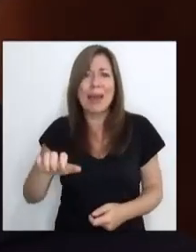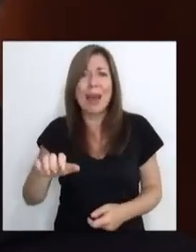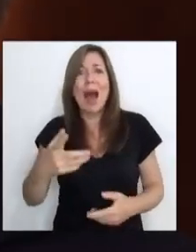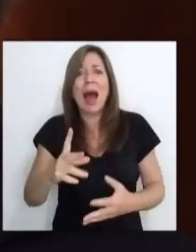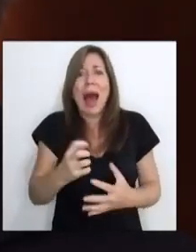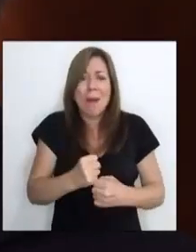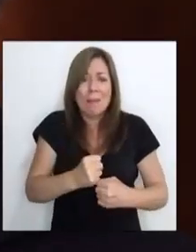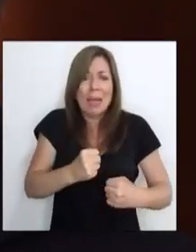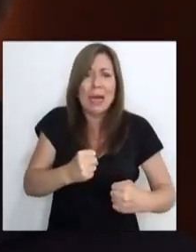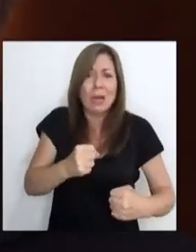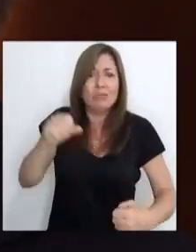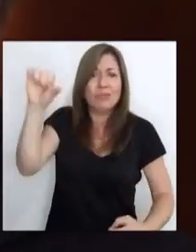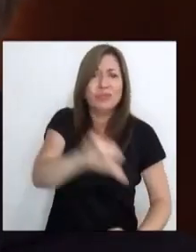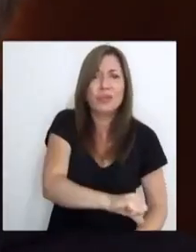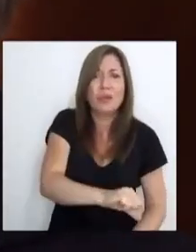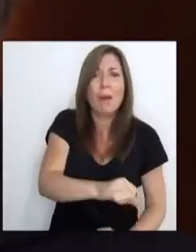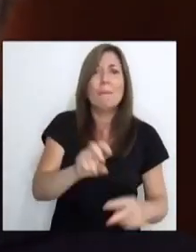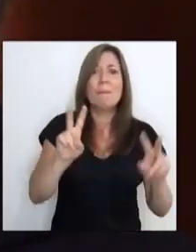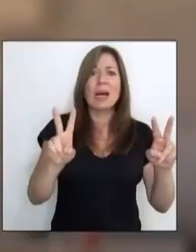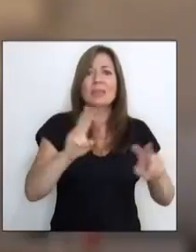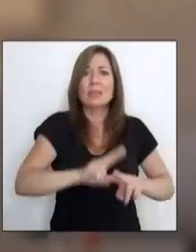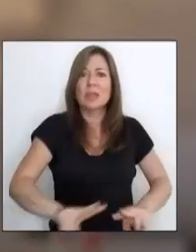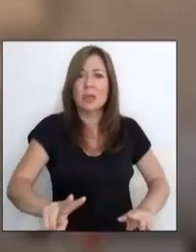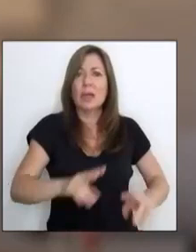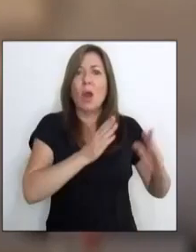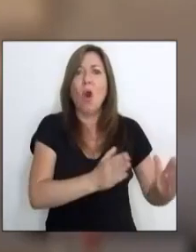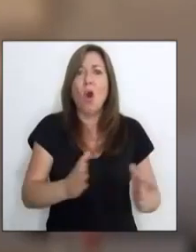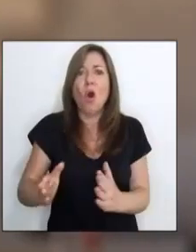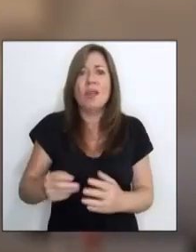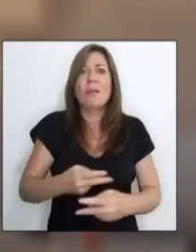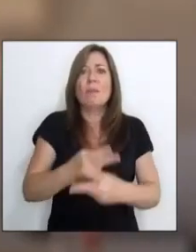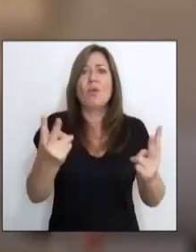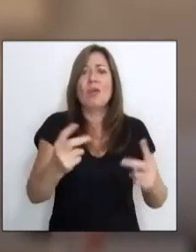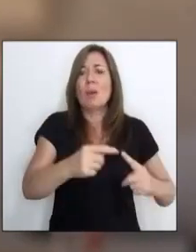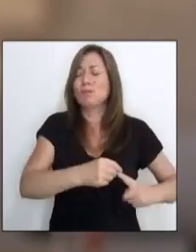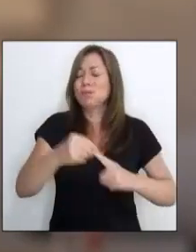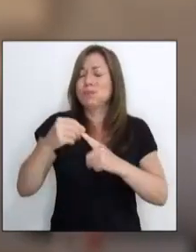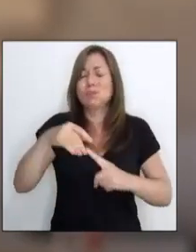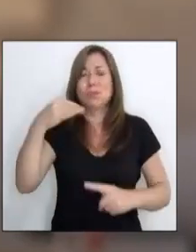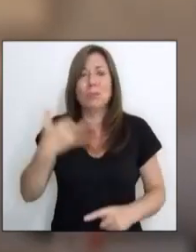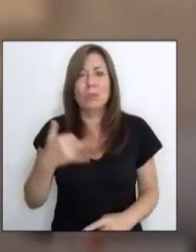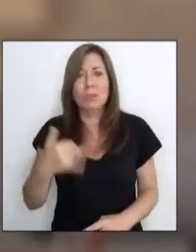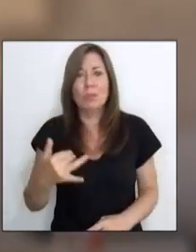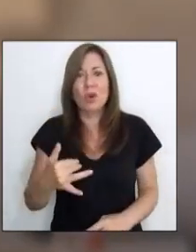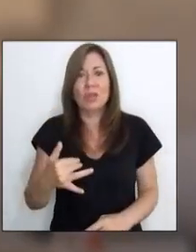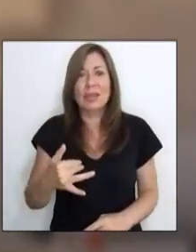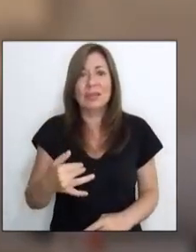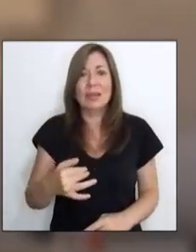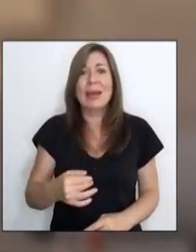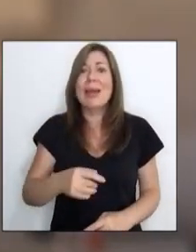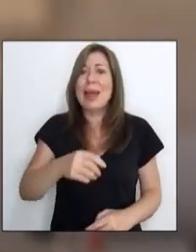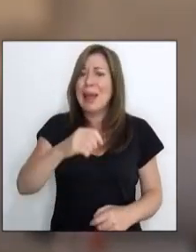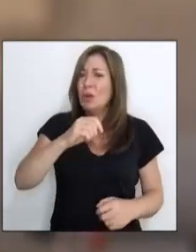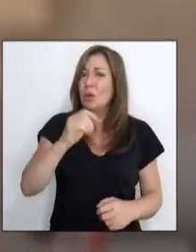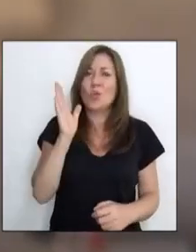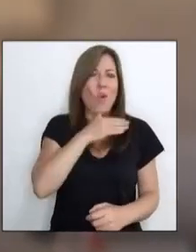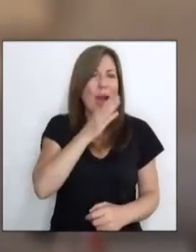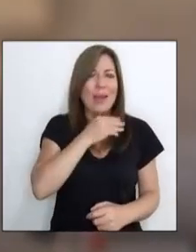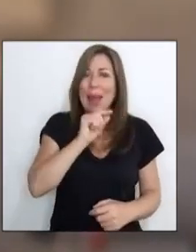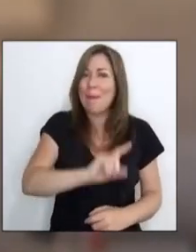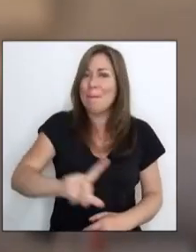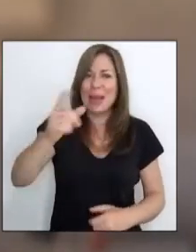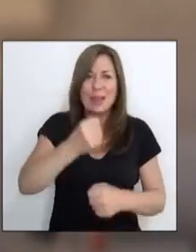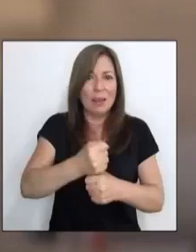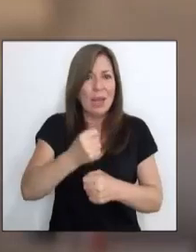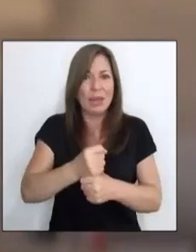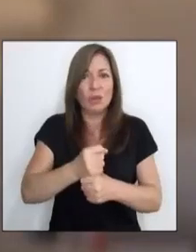y amenazando nuestra paz y tranquilidad. El orden público será nuestra prioridad, porque no hay emprendimiento